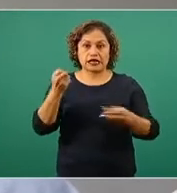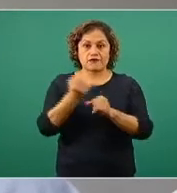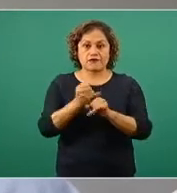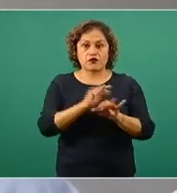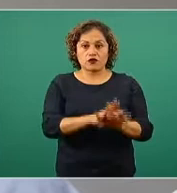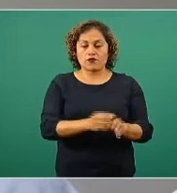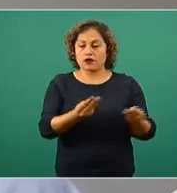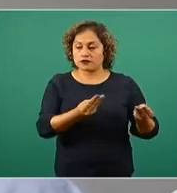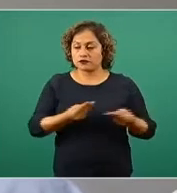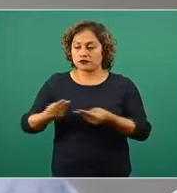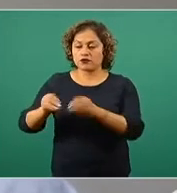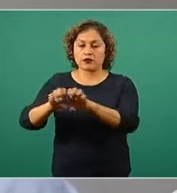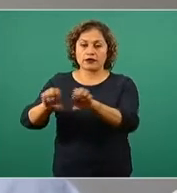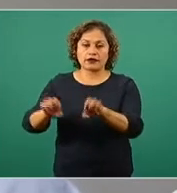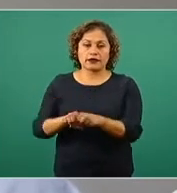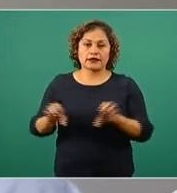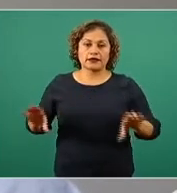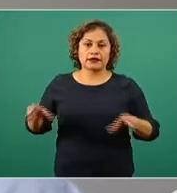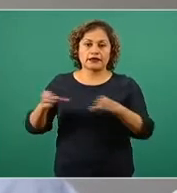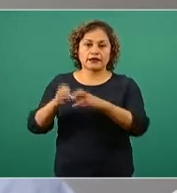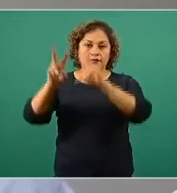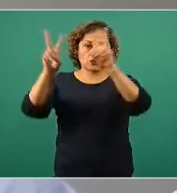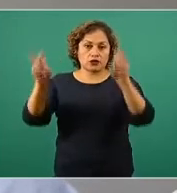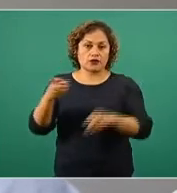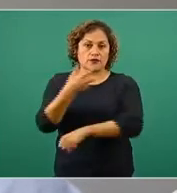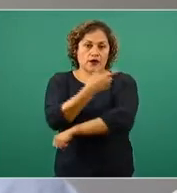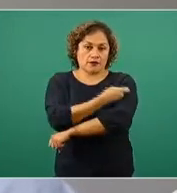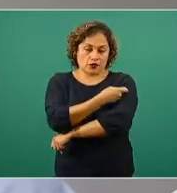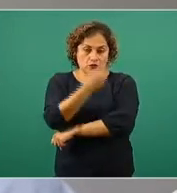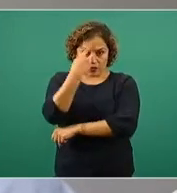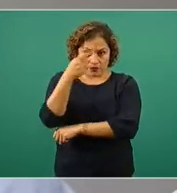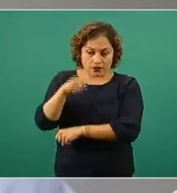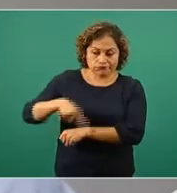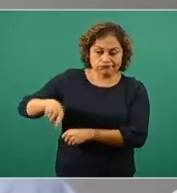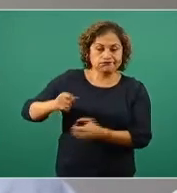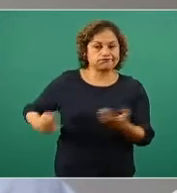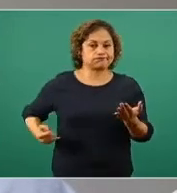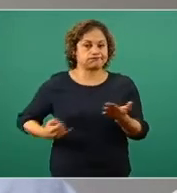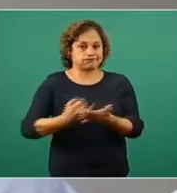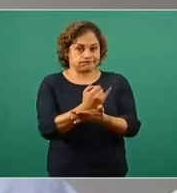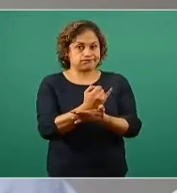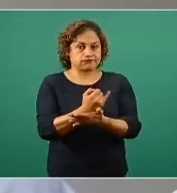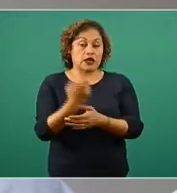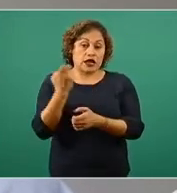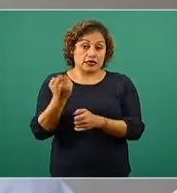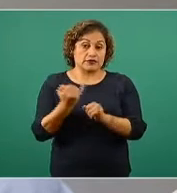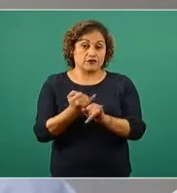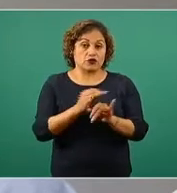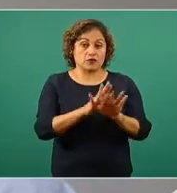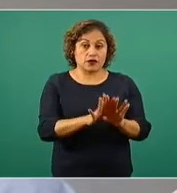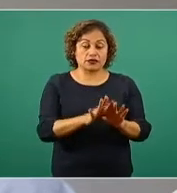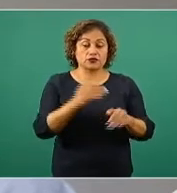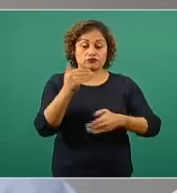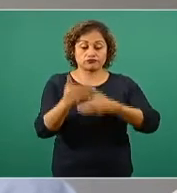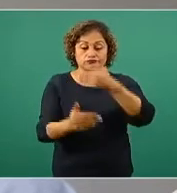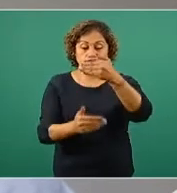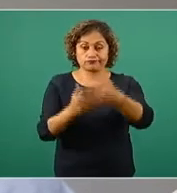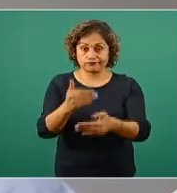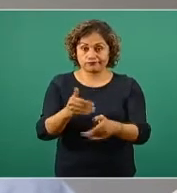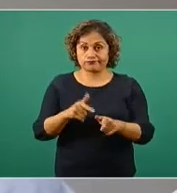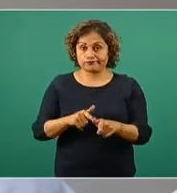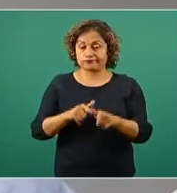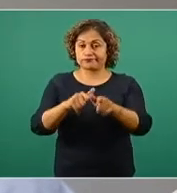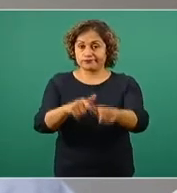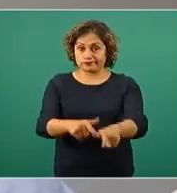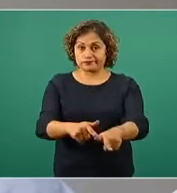técnico asesor de vacuna para la toma en su momento de decisiones y son productos informativos que vamos a estar permanentemente